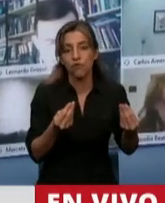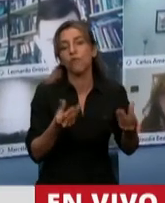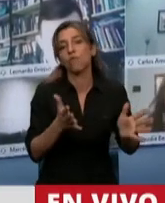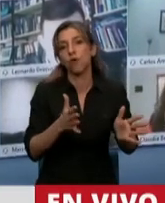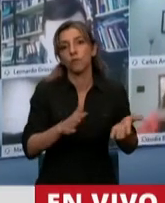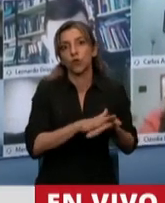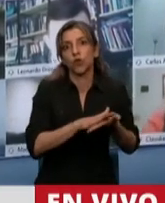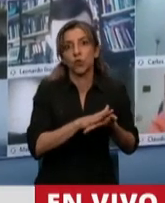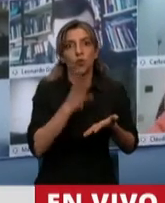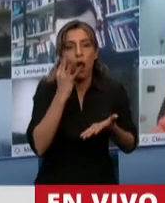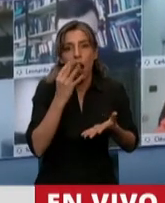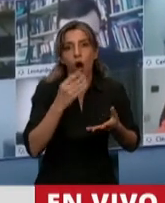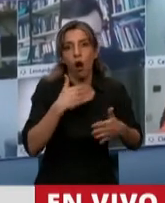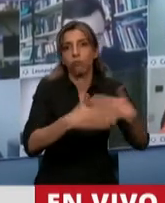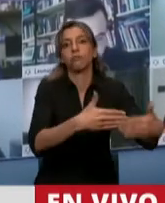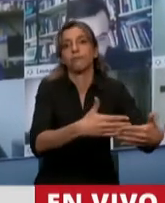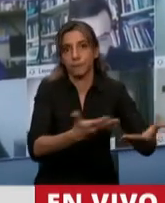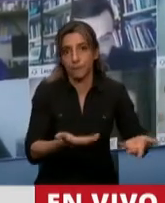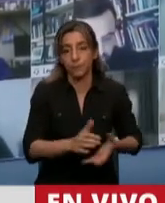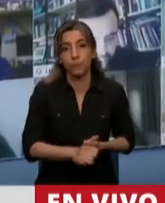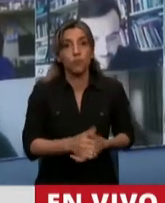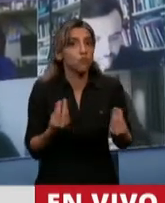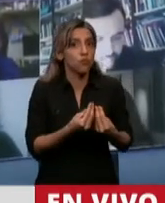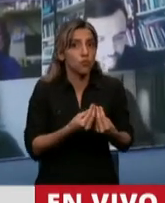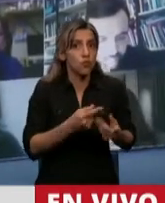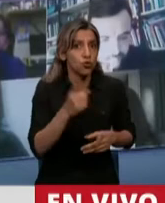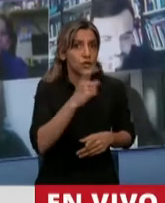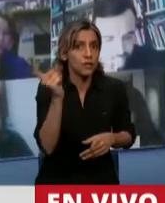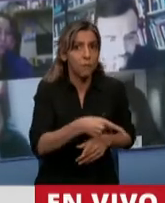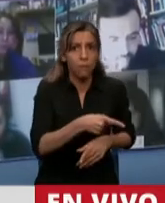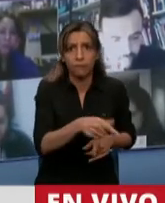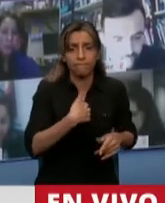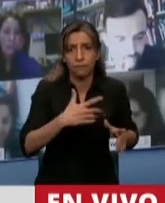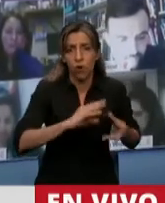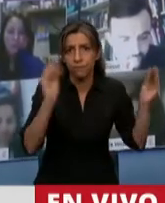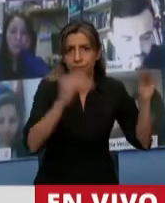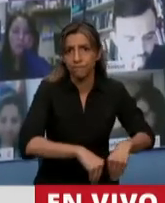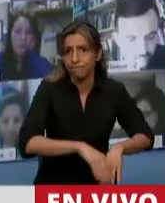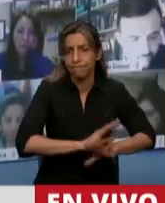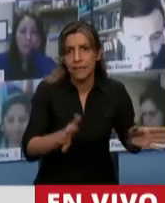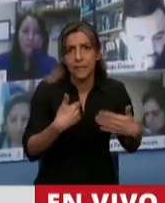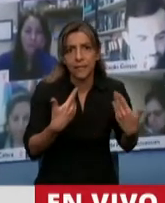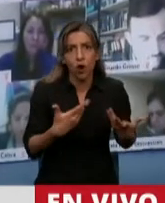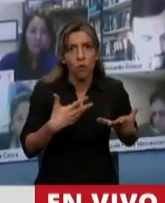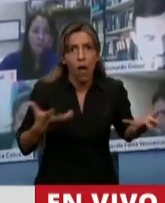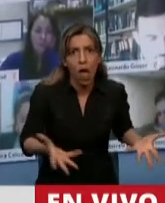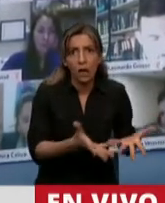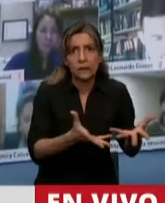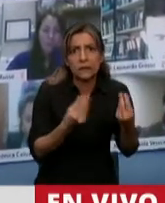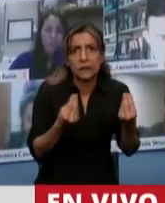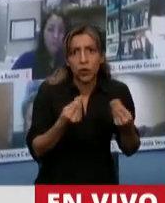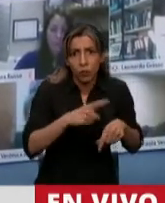han caído un 100% y no tienen visos de recuperación en el plazo inmediato. Hay